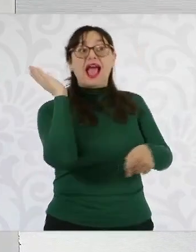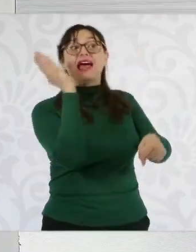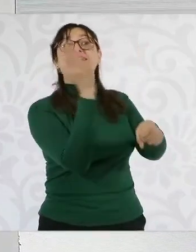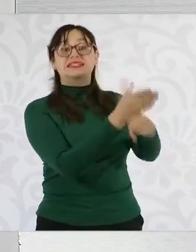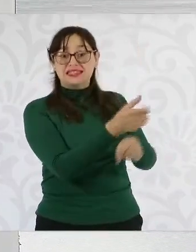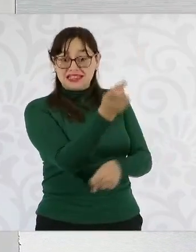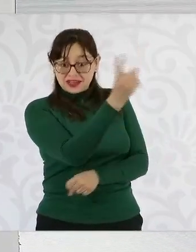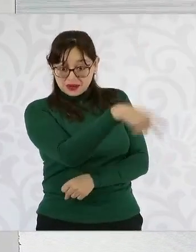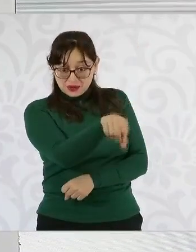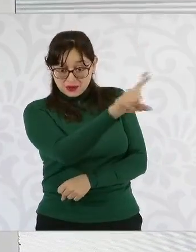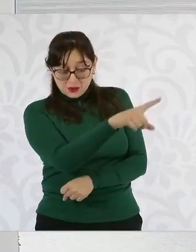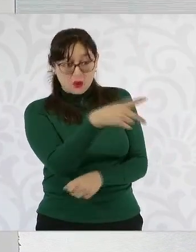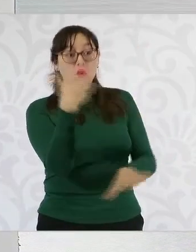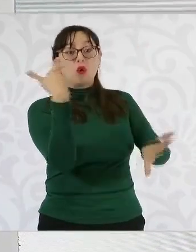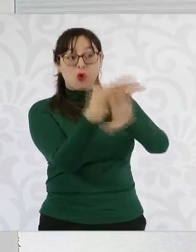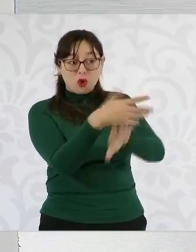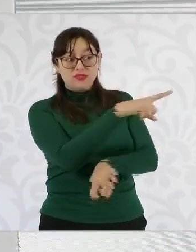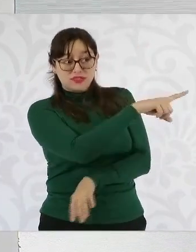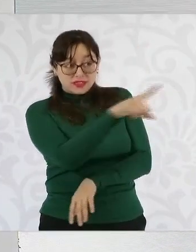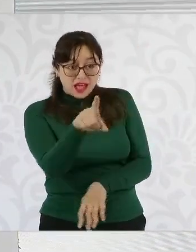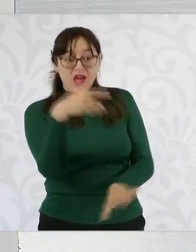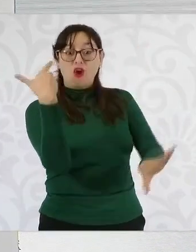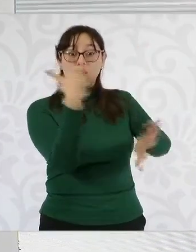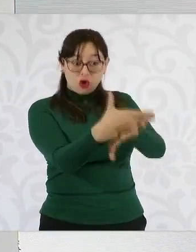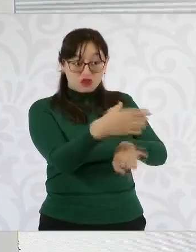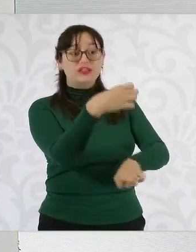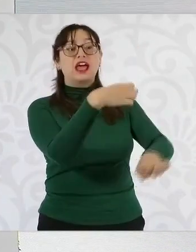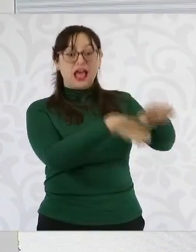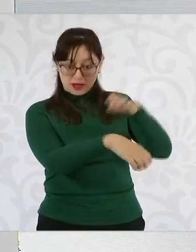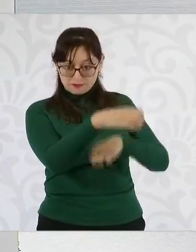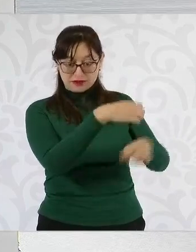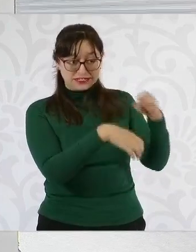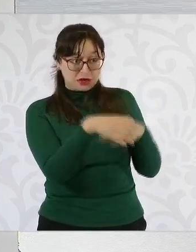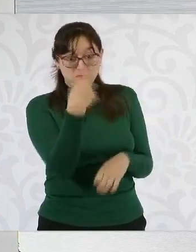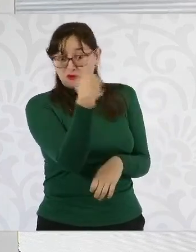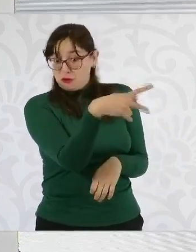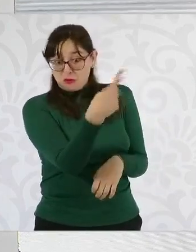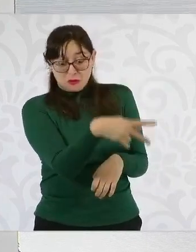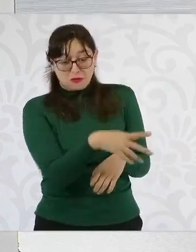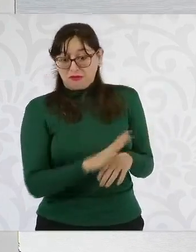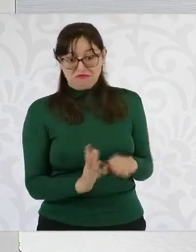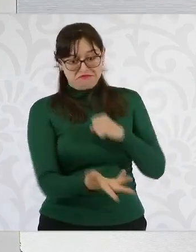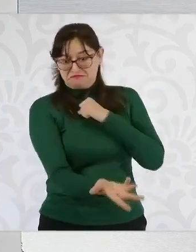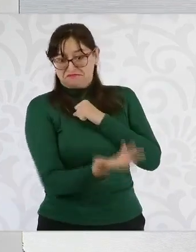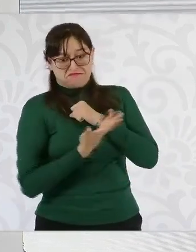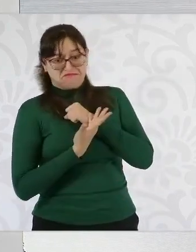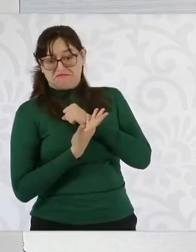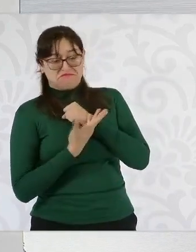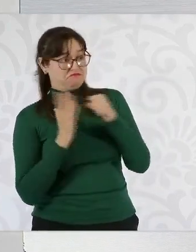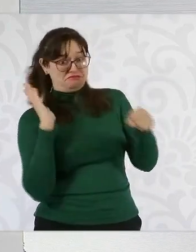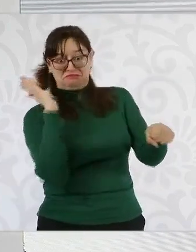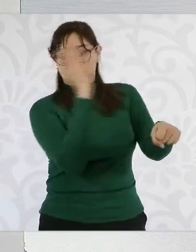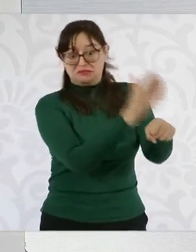y de las empresas de Estados Unidos, las tres más grandes empresas de la industria automotriz norteamericana. Por eso decimos, es un tiro en el